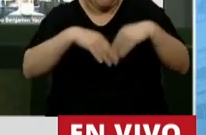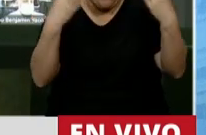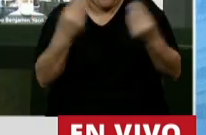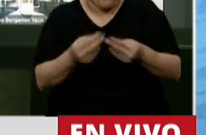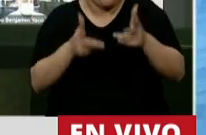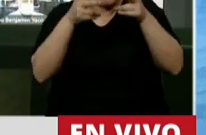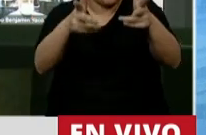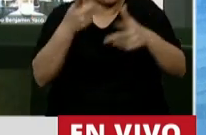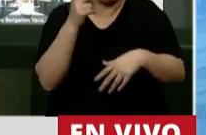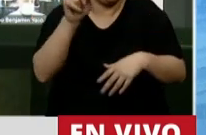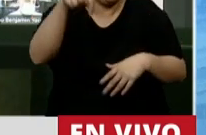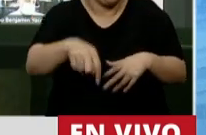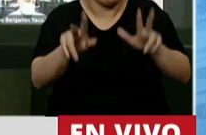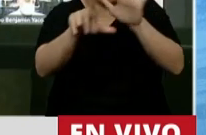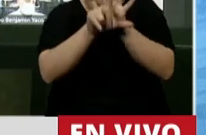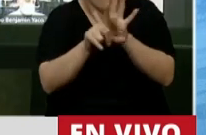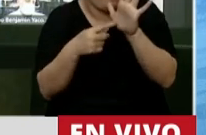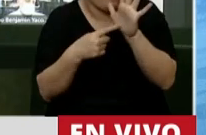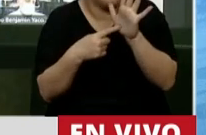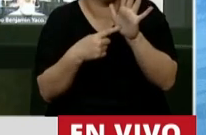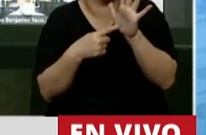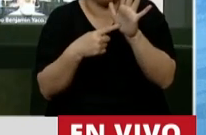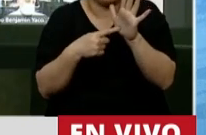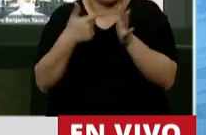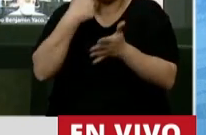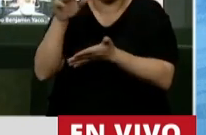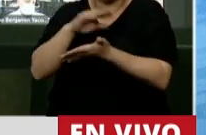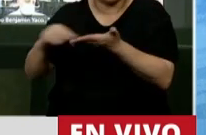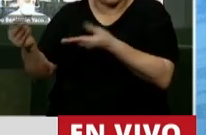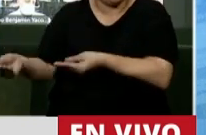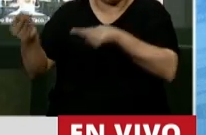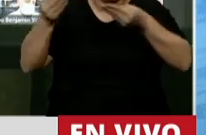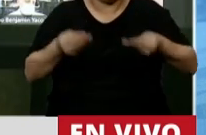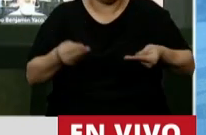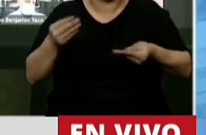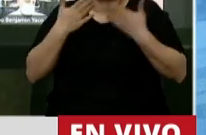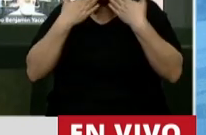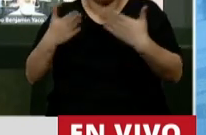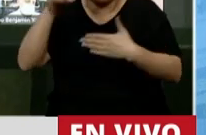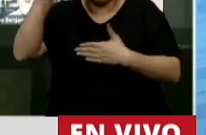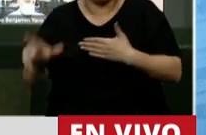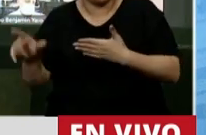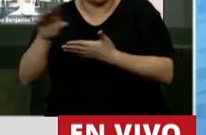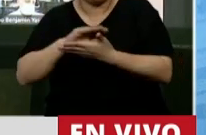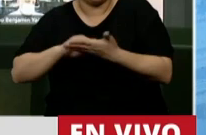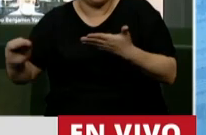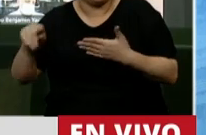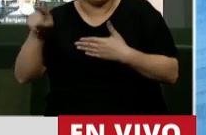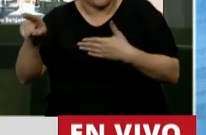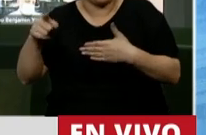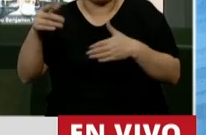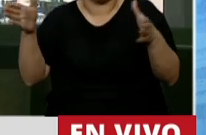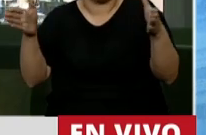hoy se trata de esta ley que viene del Senado, pero por iniciativa de una diputada de Juntos por el Cambio que